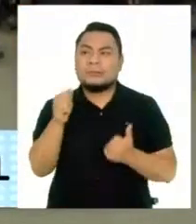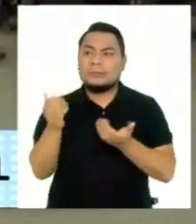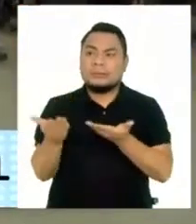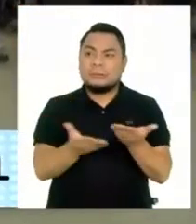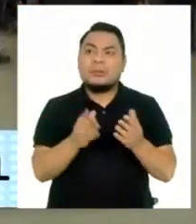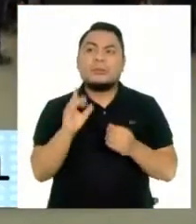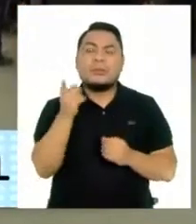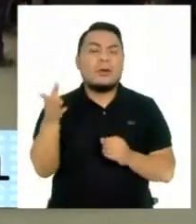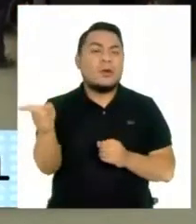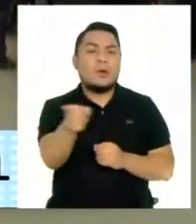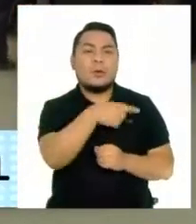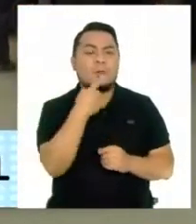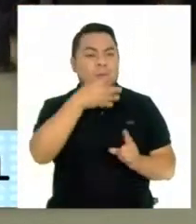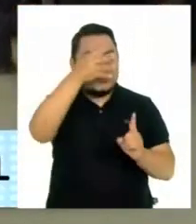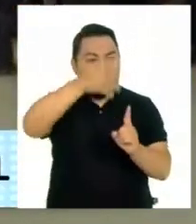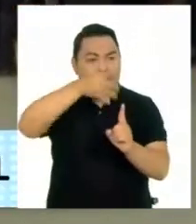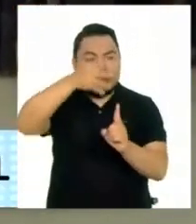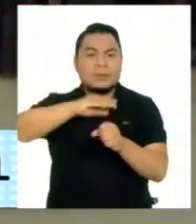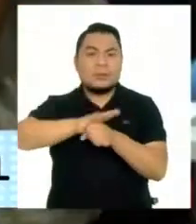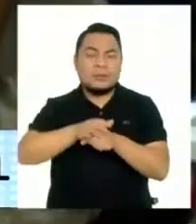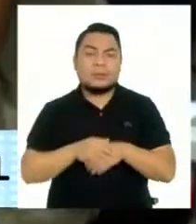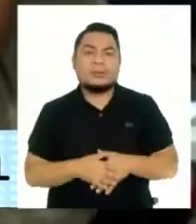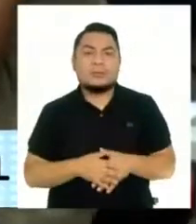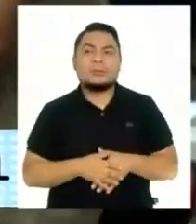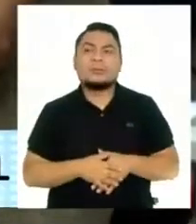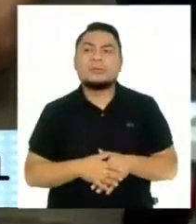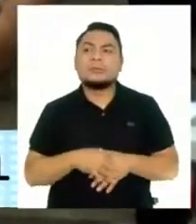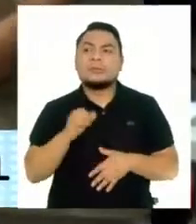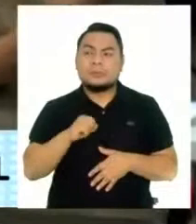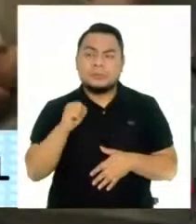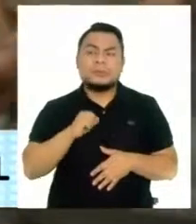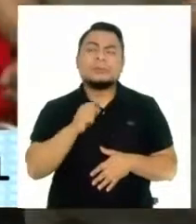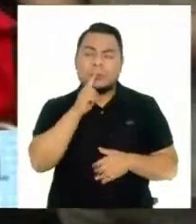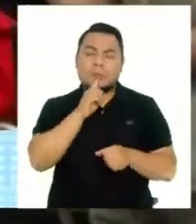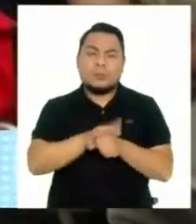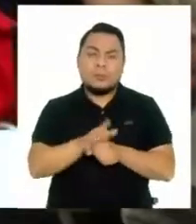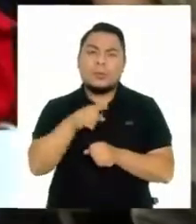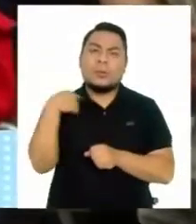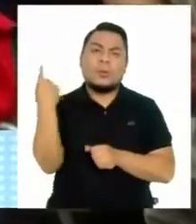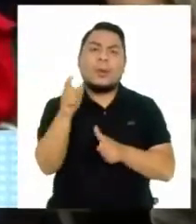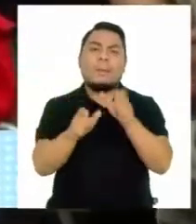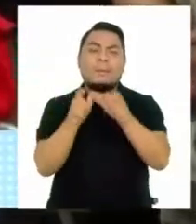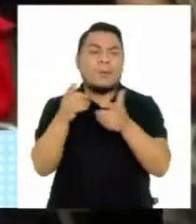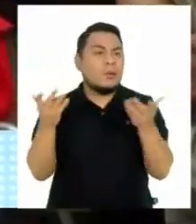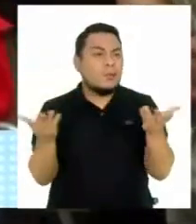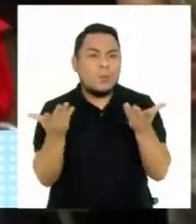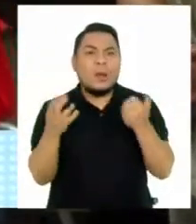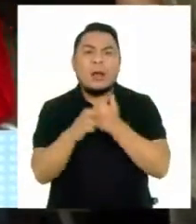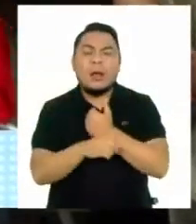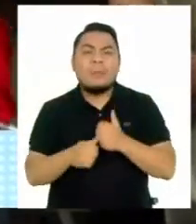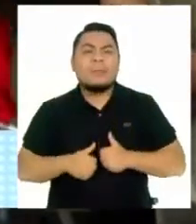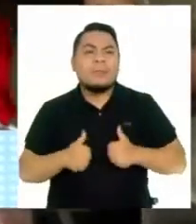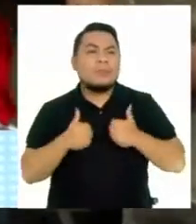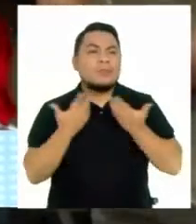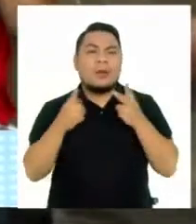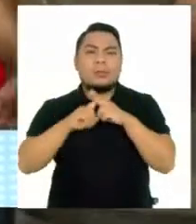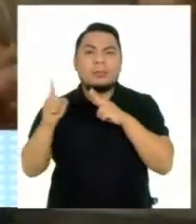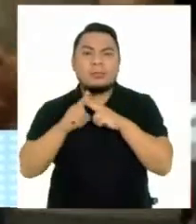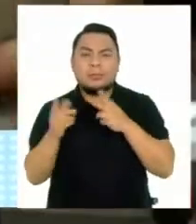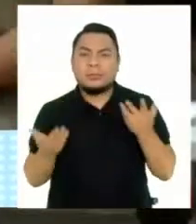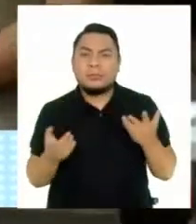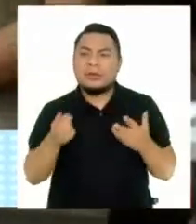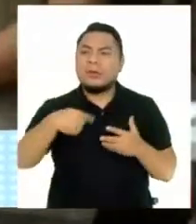someterse a test de detección de coronavirus. Nuestro objetivo es claro, traer a todas estas personas, a todos estos colaboradores,